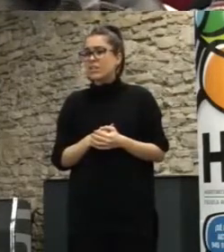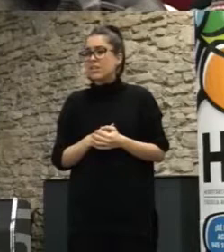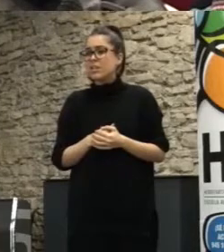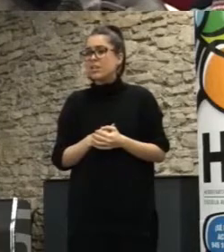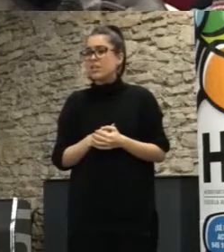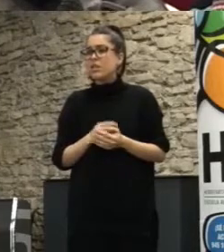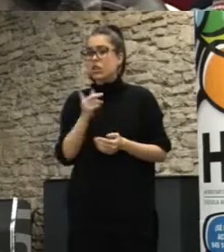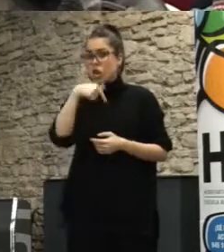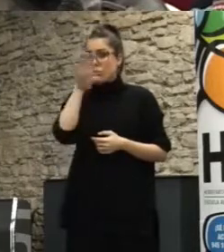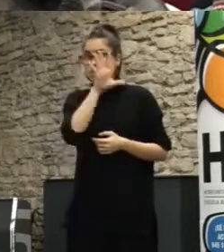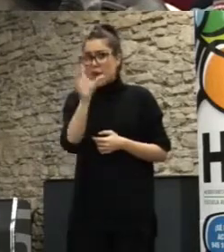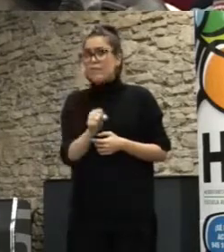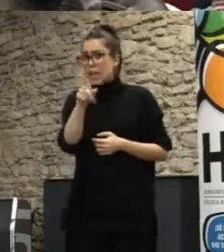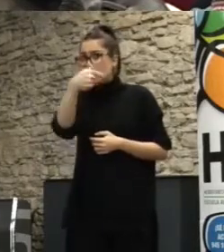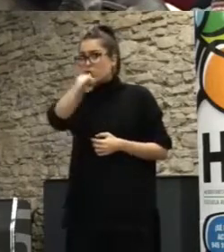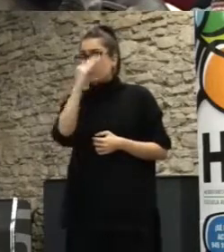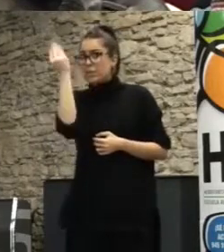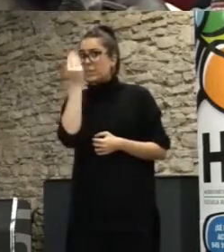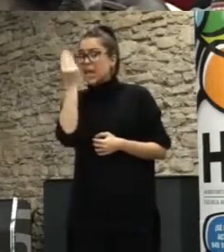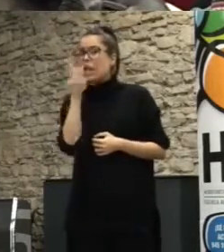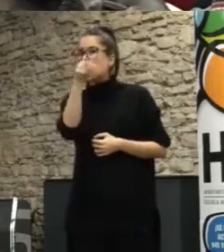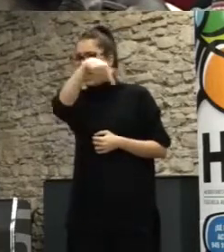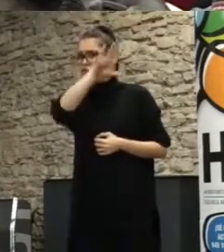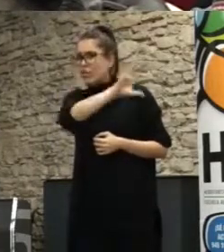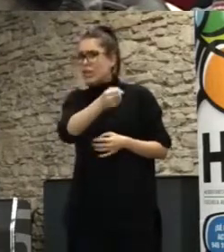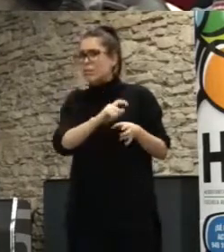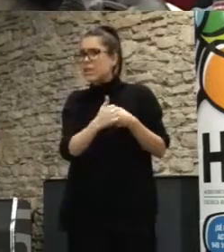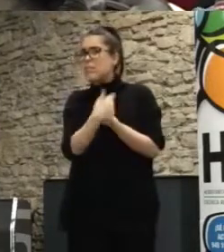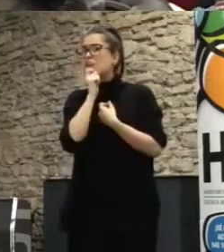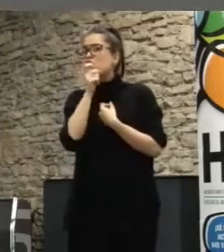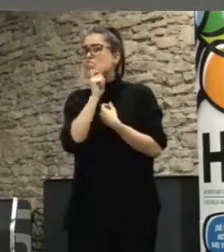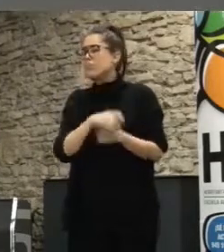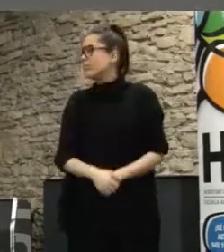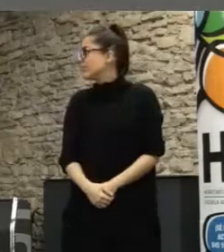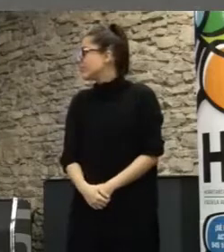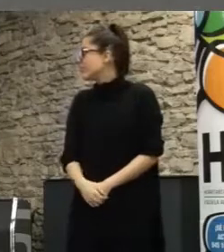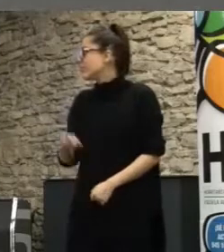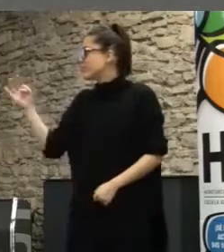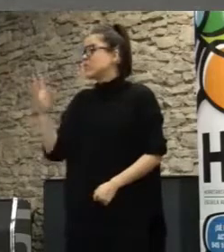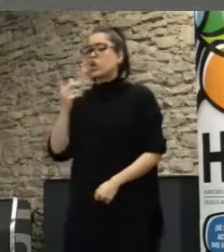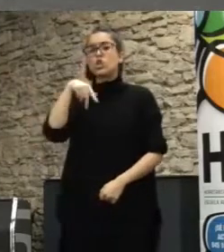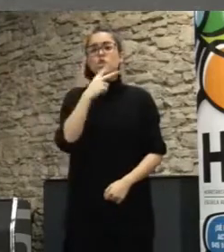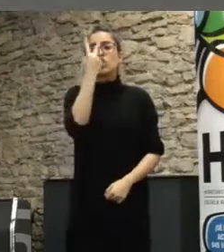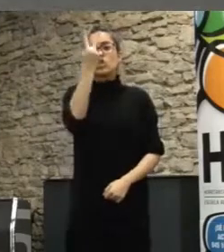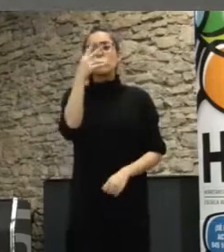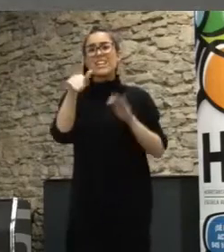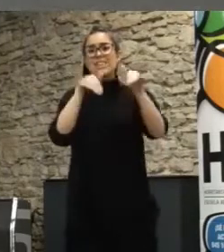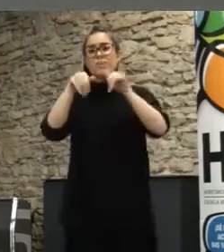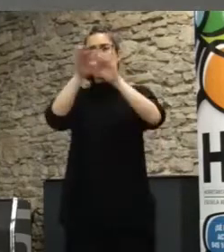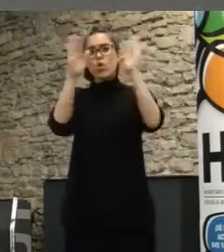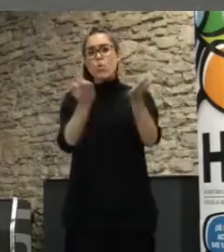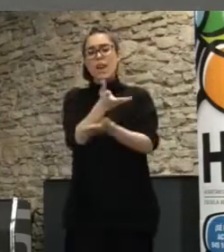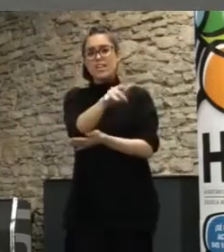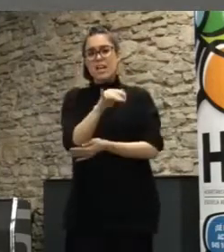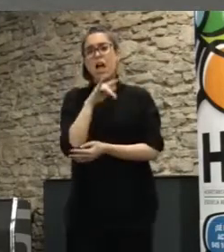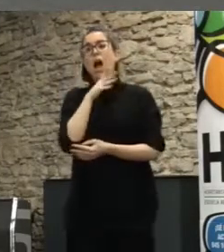pensado en los países africanos por ejemplo y como participar gracias bueno tenemos en participación dos convocatorias globales vamos